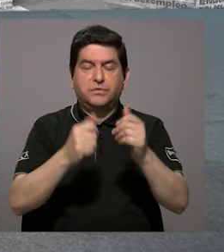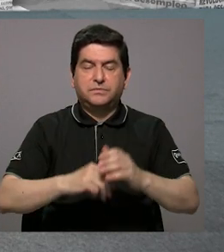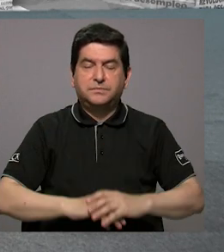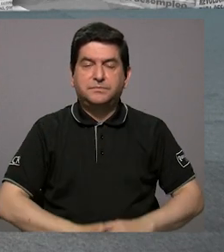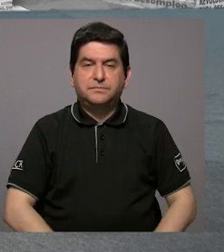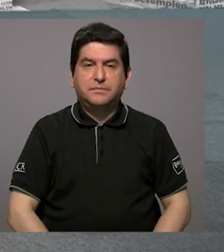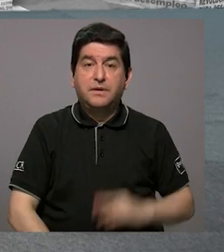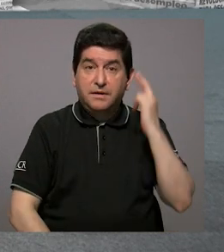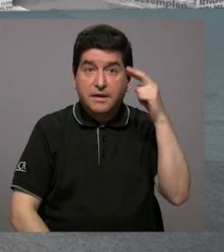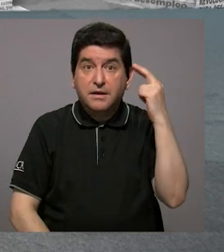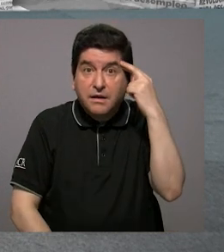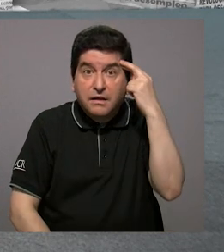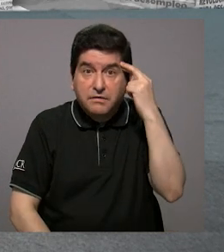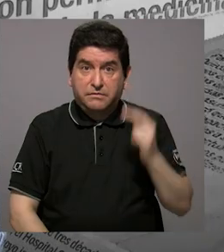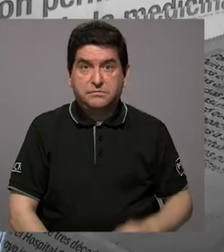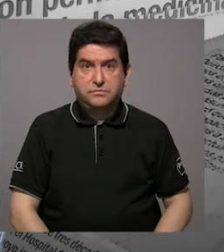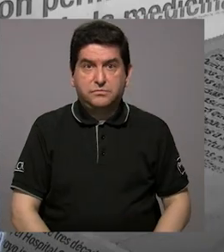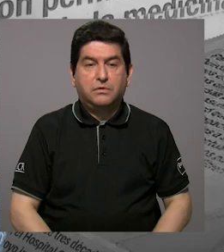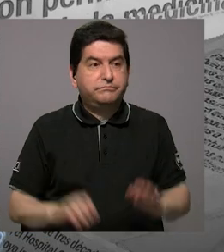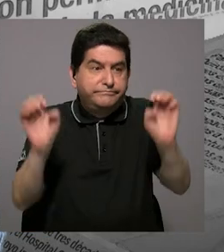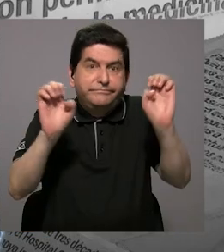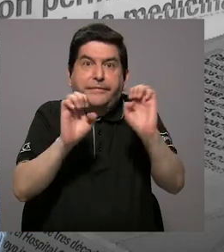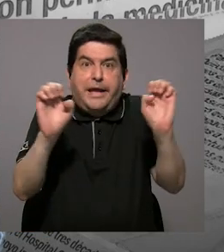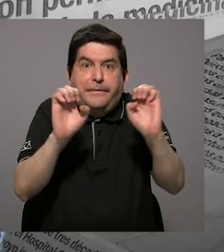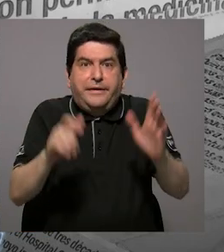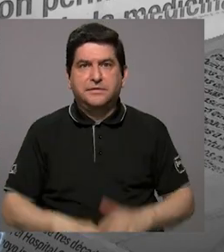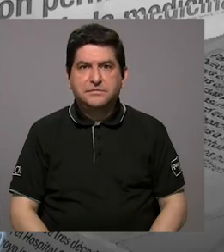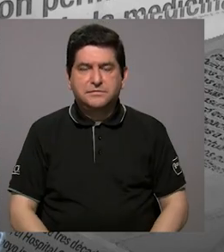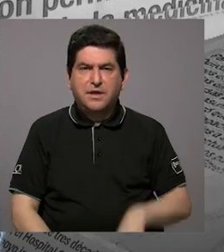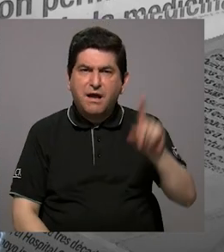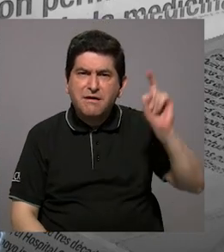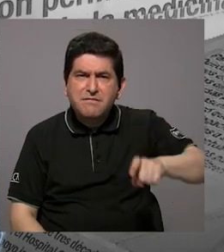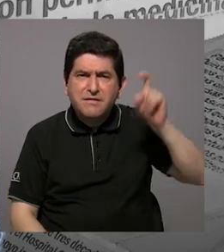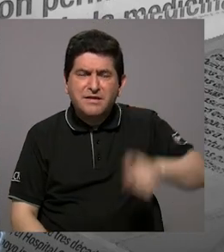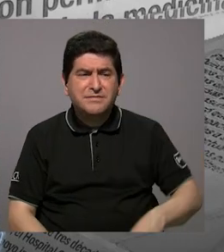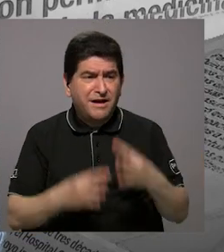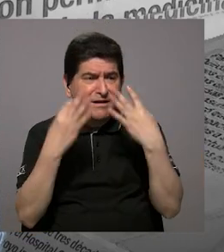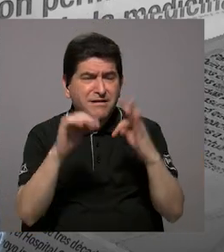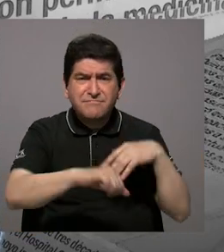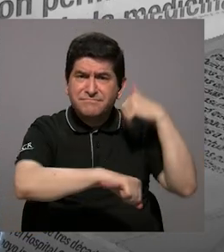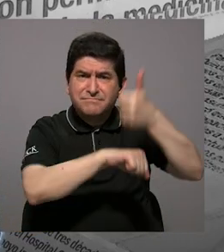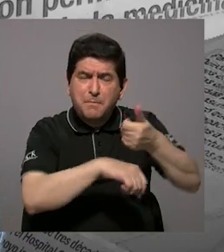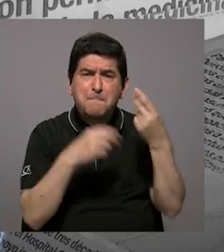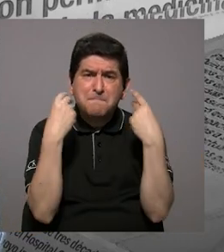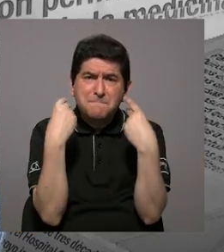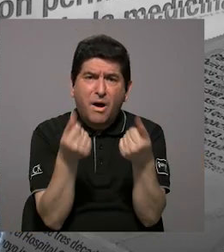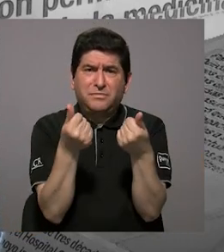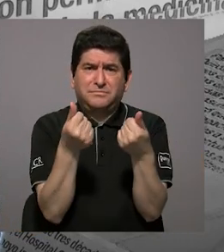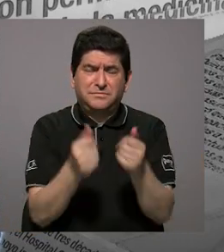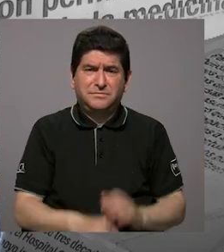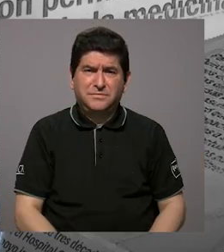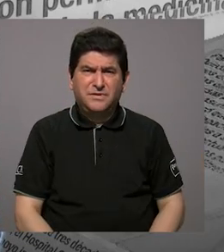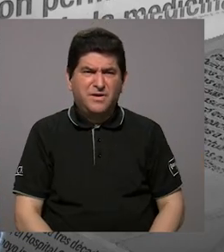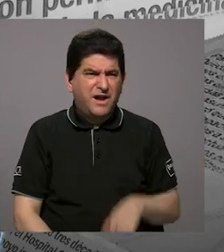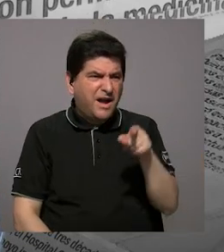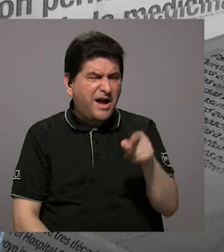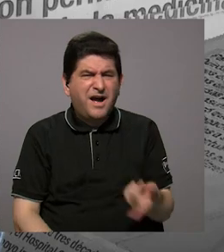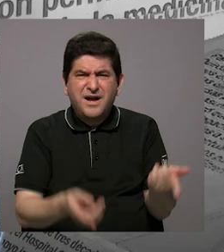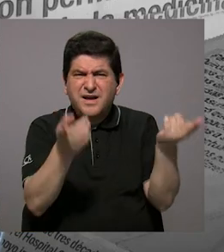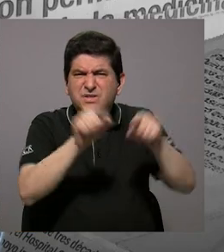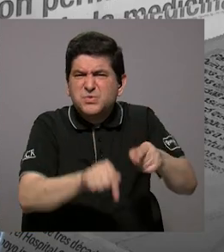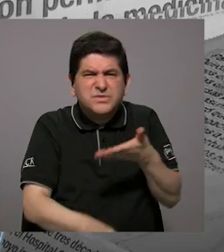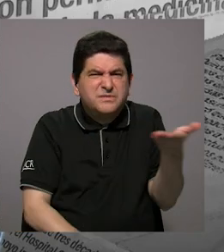más pronto posible, porque era una emergencia y se necesitaba tratar de establecer lo más pronto posible que